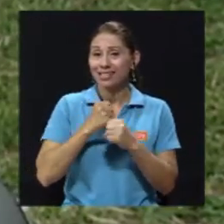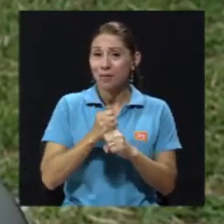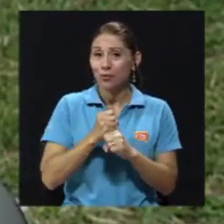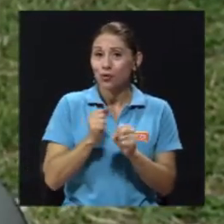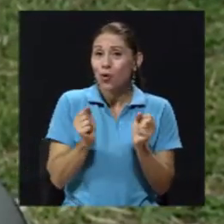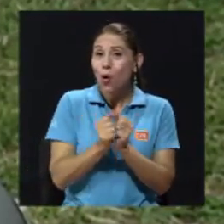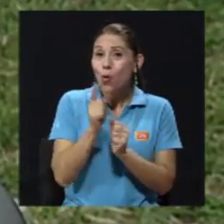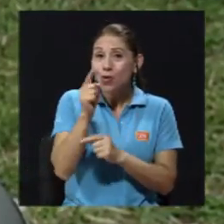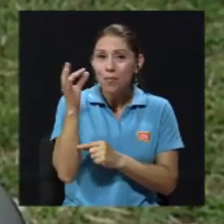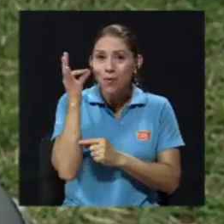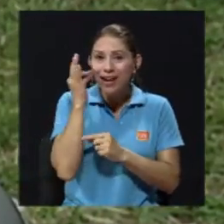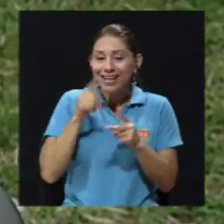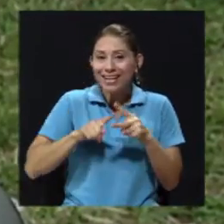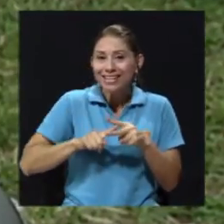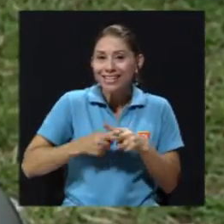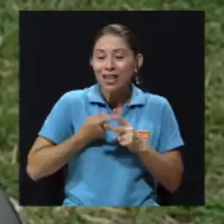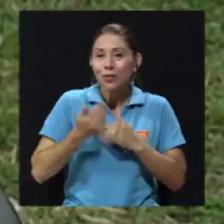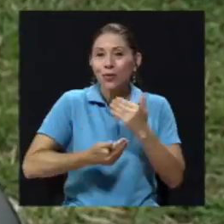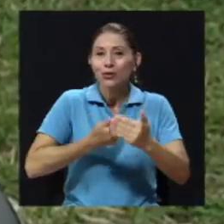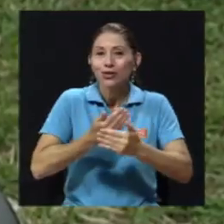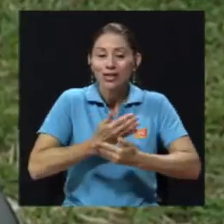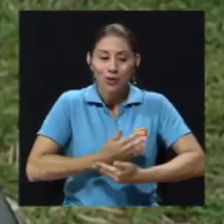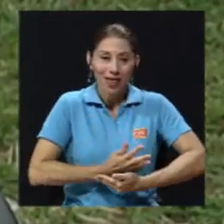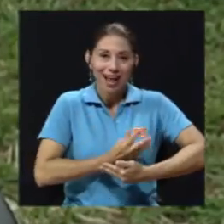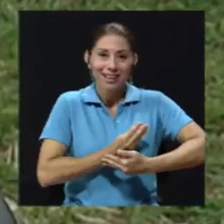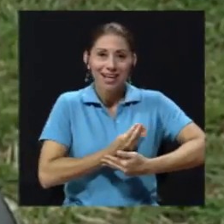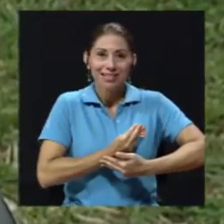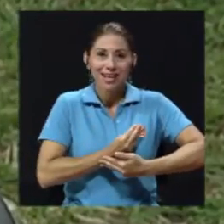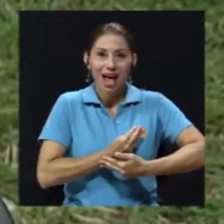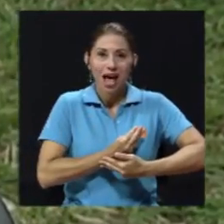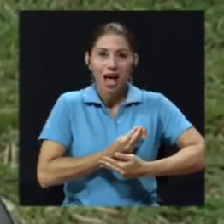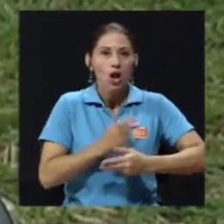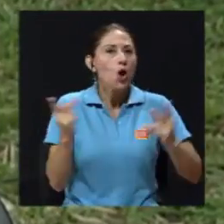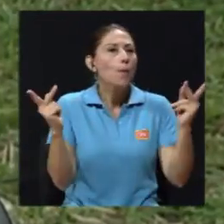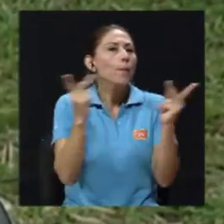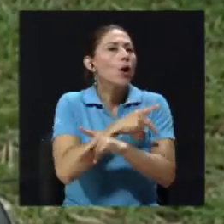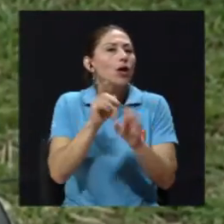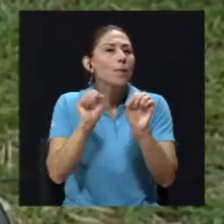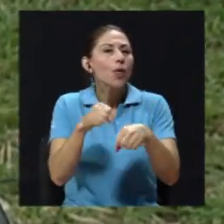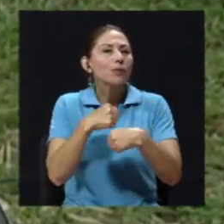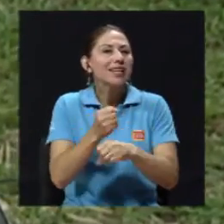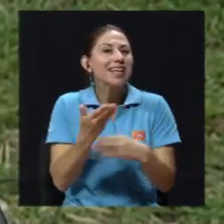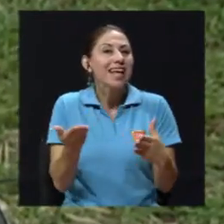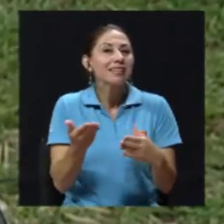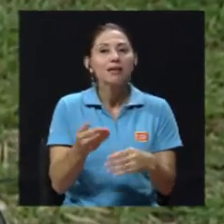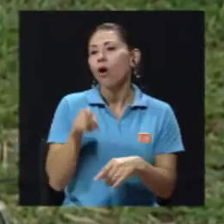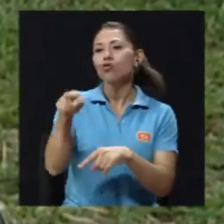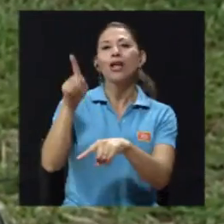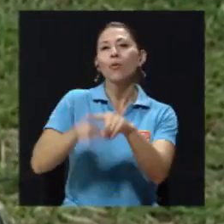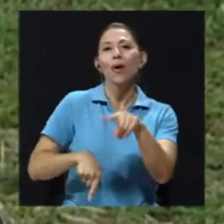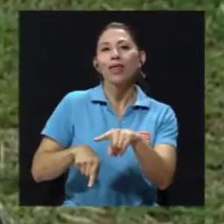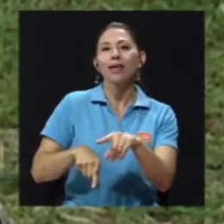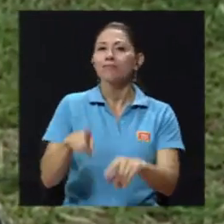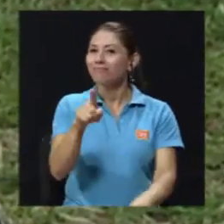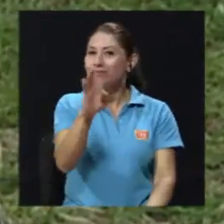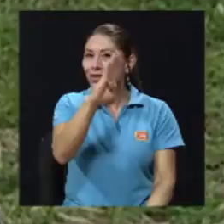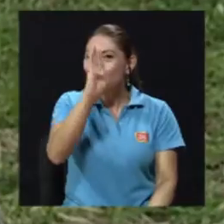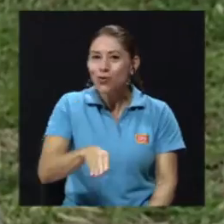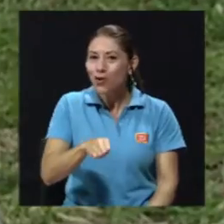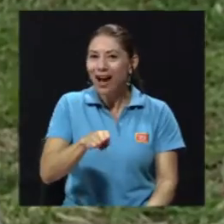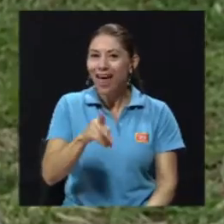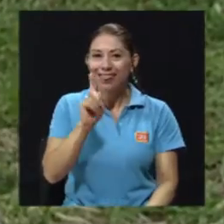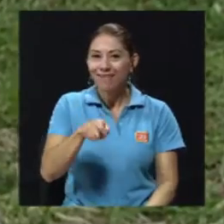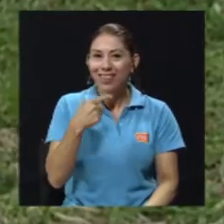iniciando su proceso de lactancia es decirle, no puede, usted no puede darle lactancia, no, usted nunca le dice a una madre de eso.